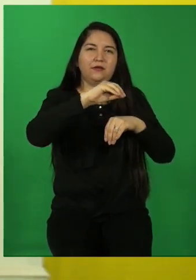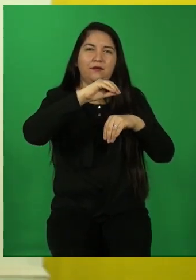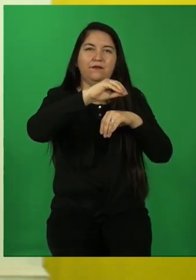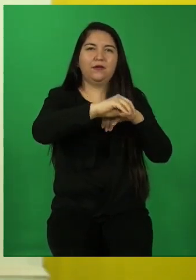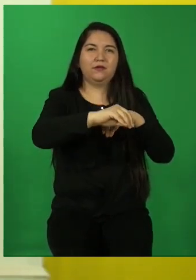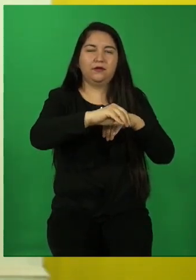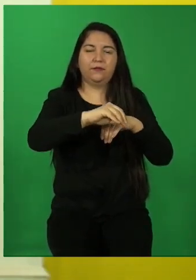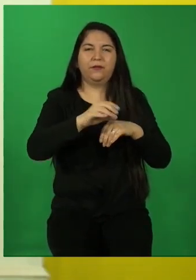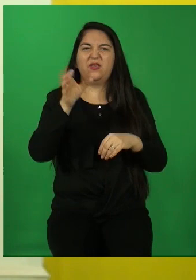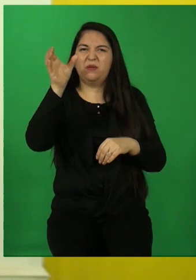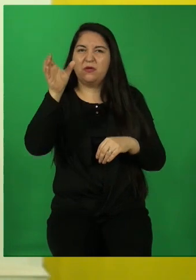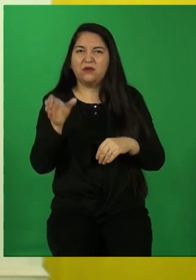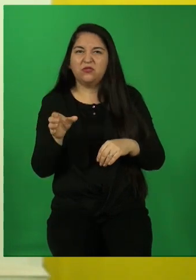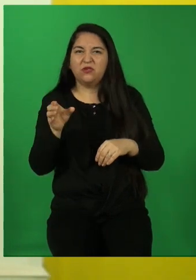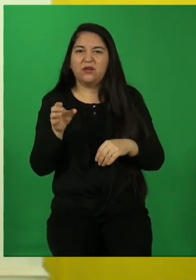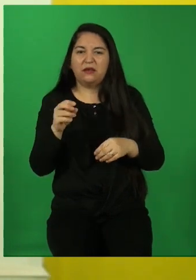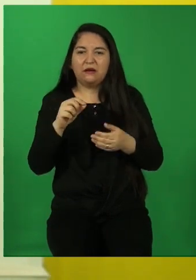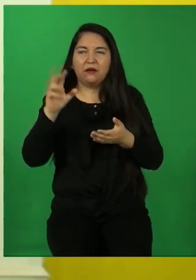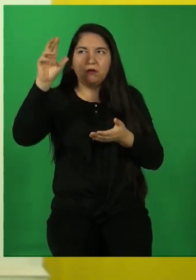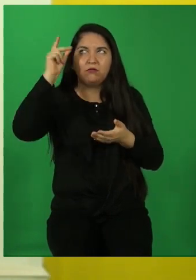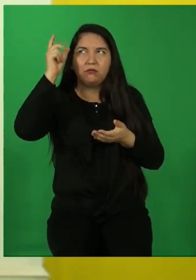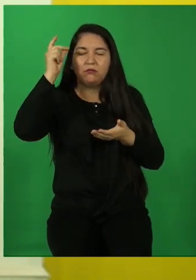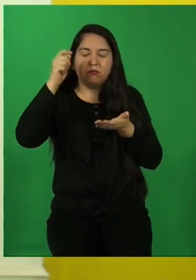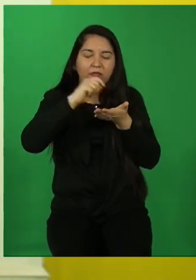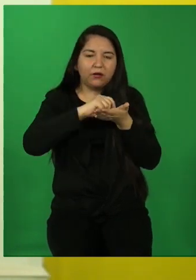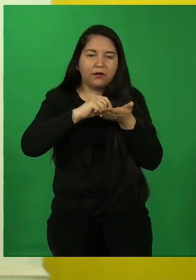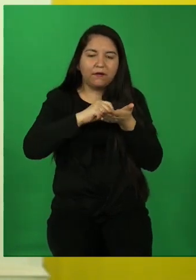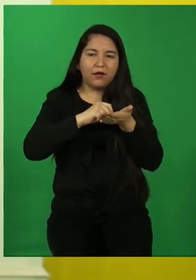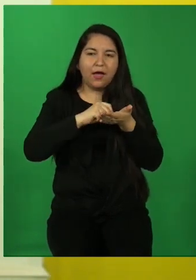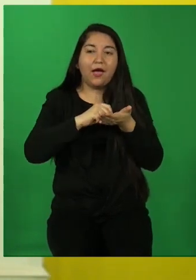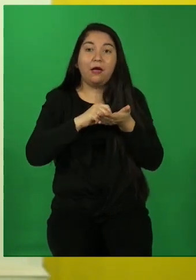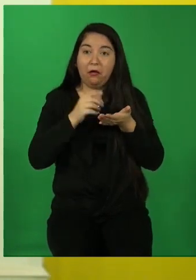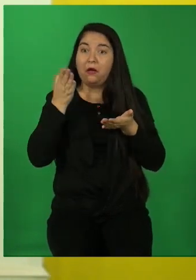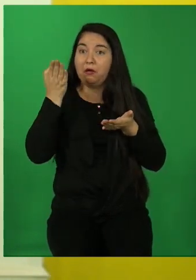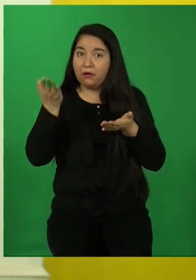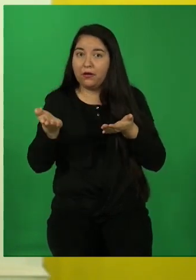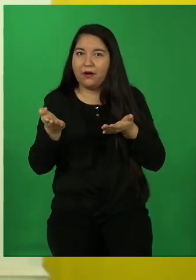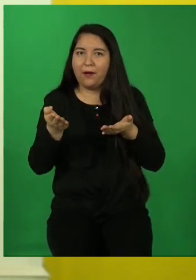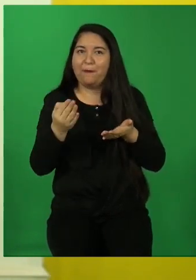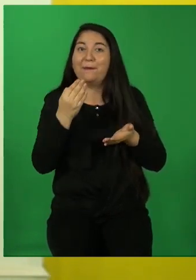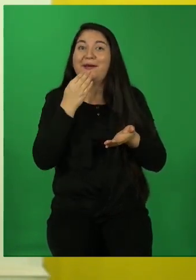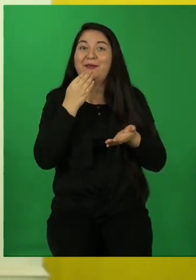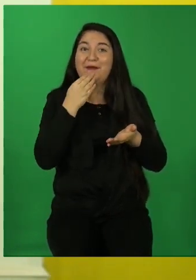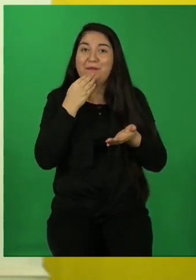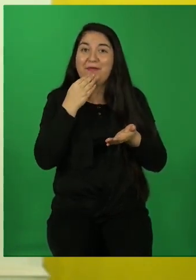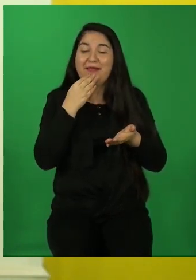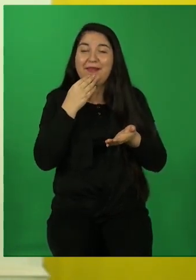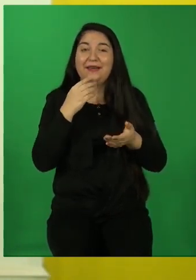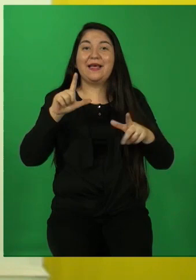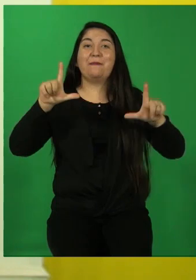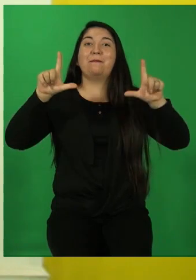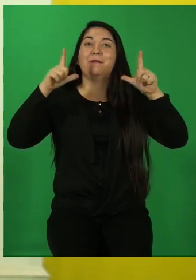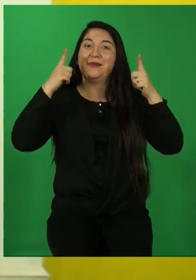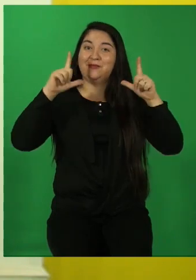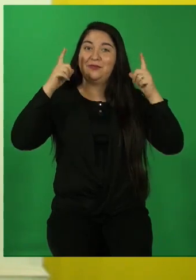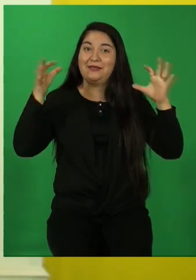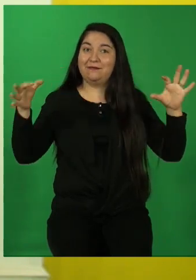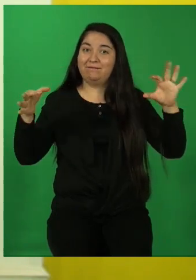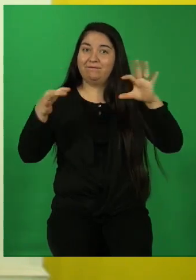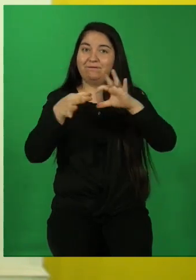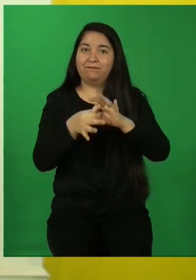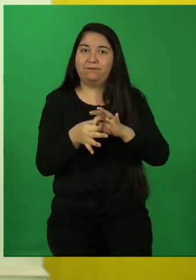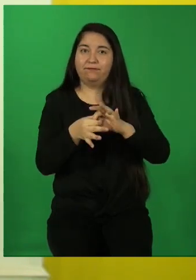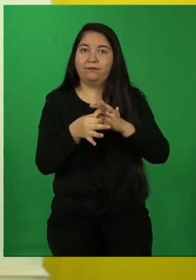pero acá también está dentro de la historia como un personaje, y también es